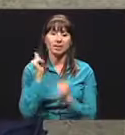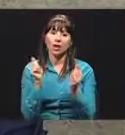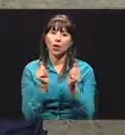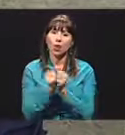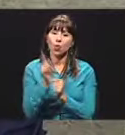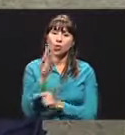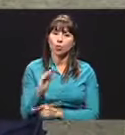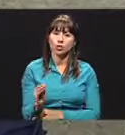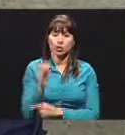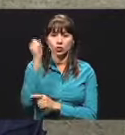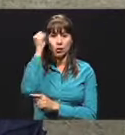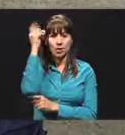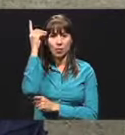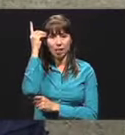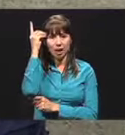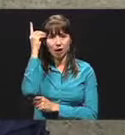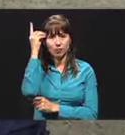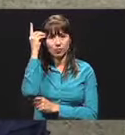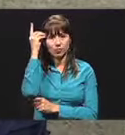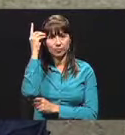muchacho con síndrome Down